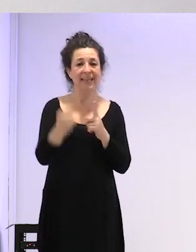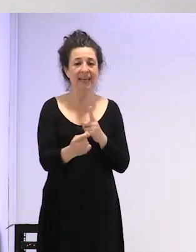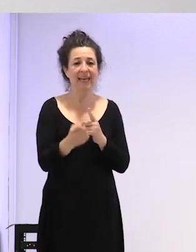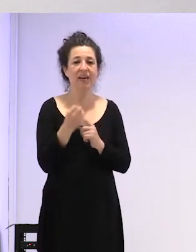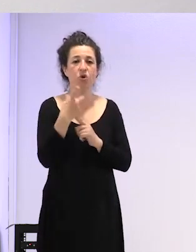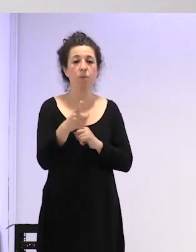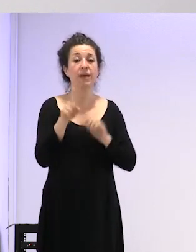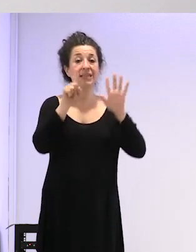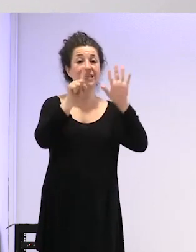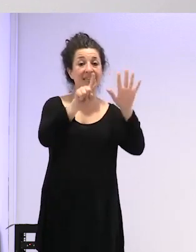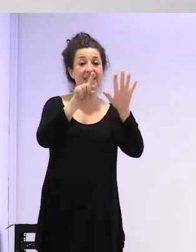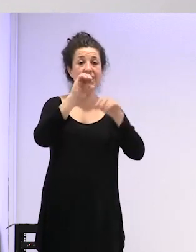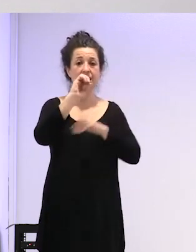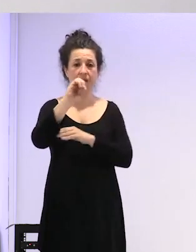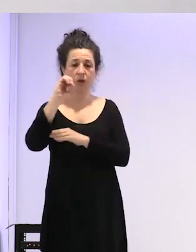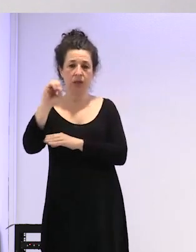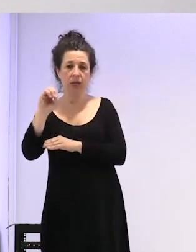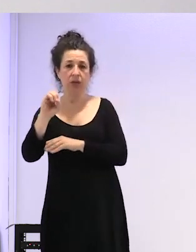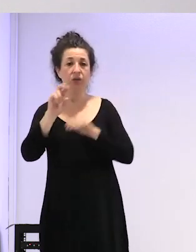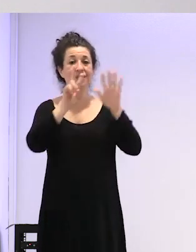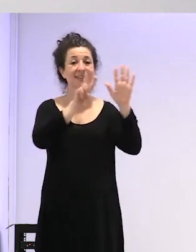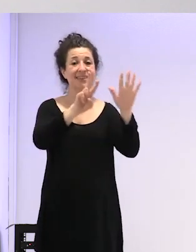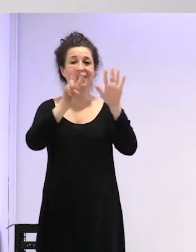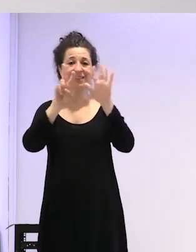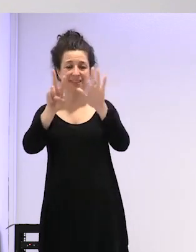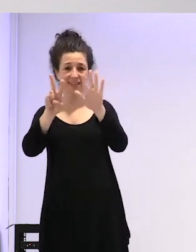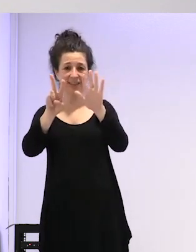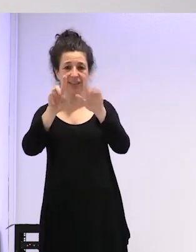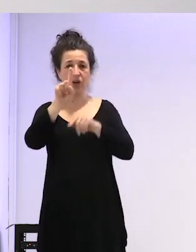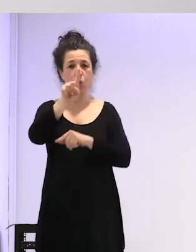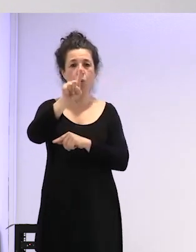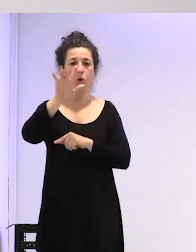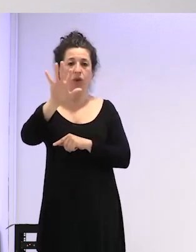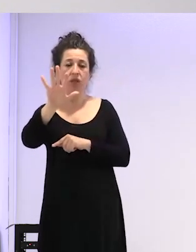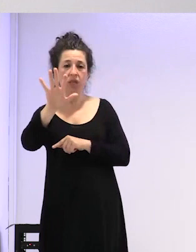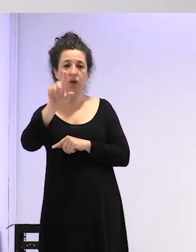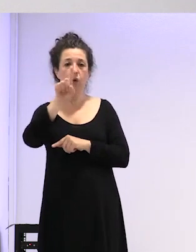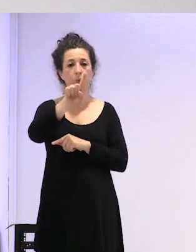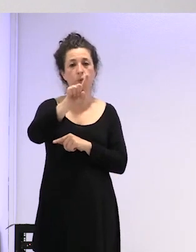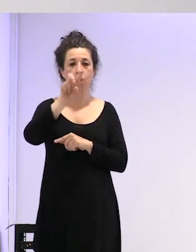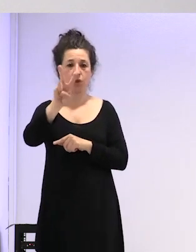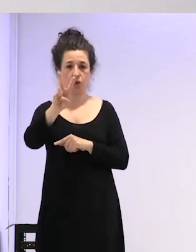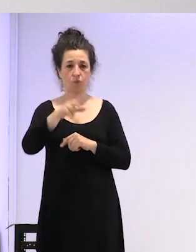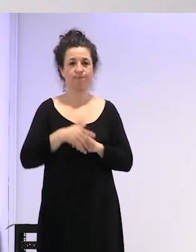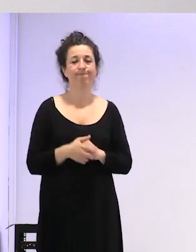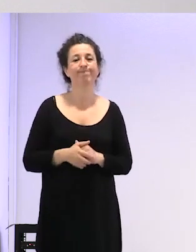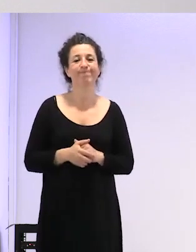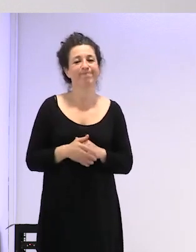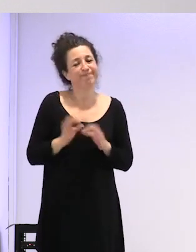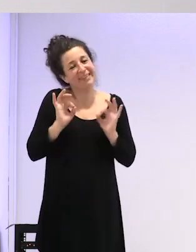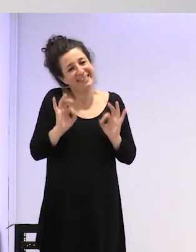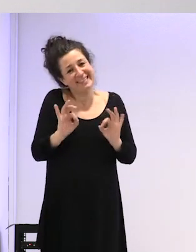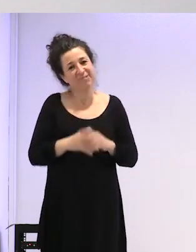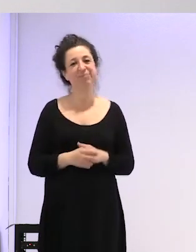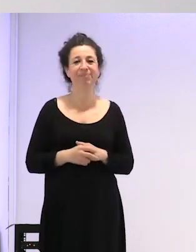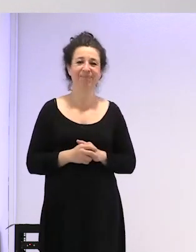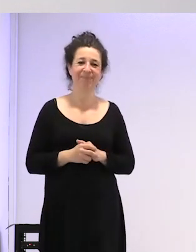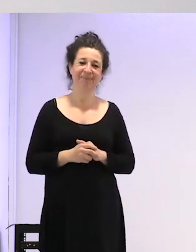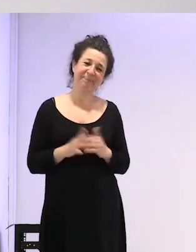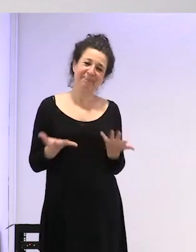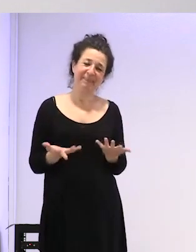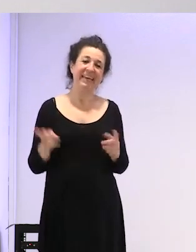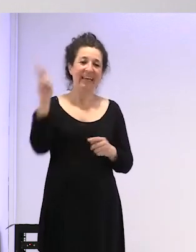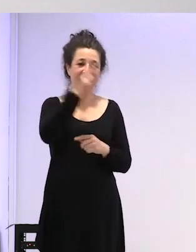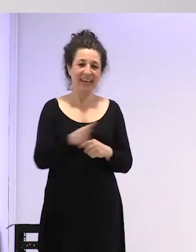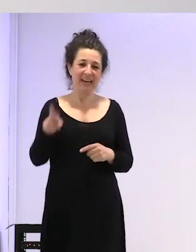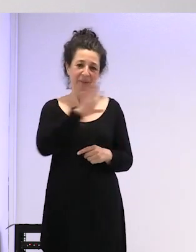600 77 15 12 y eso lo